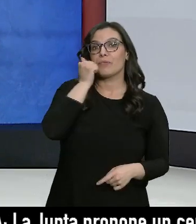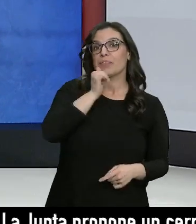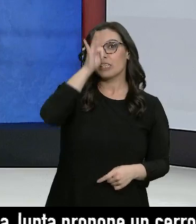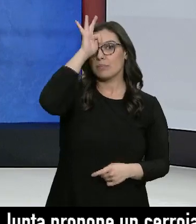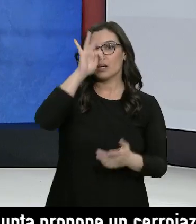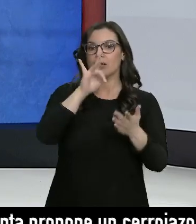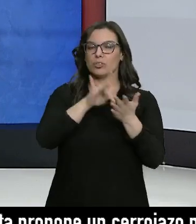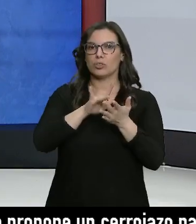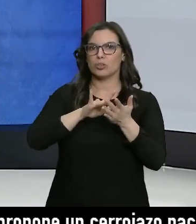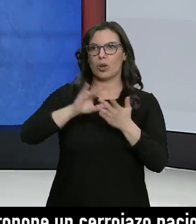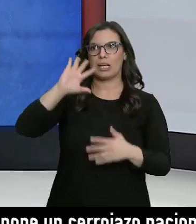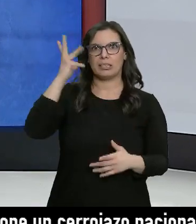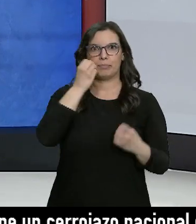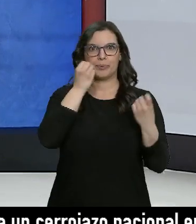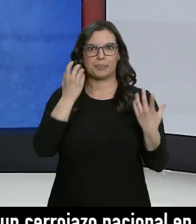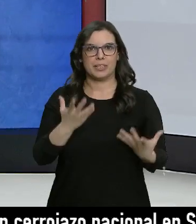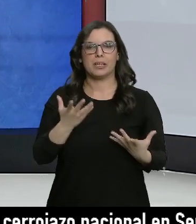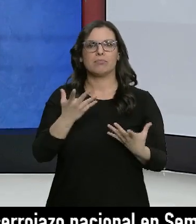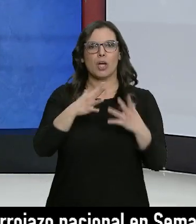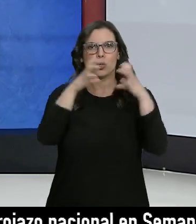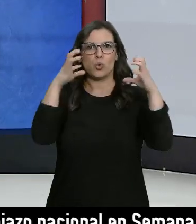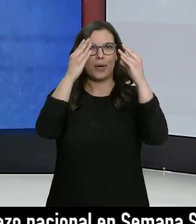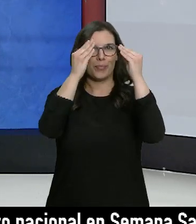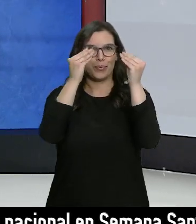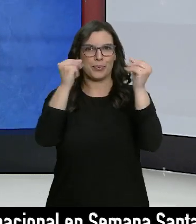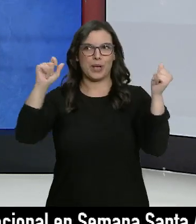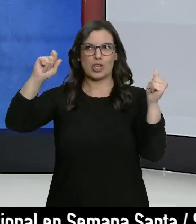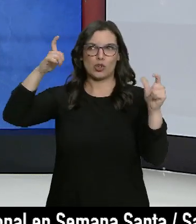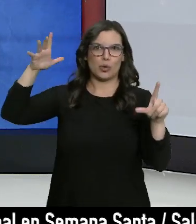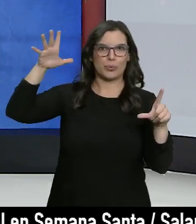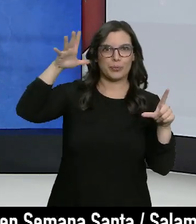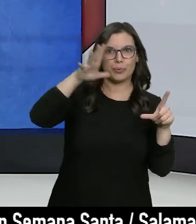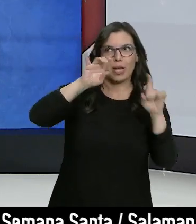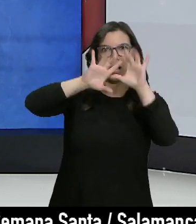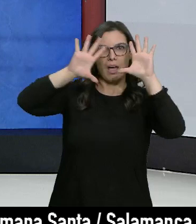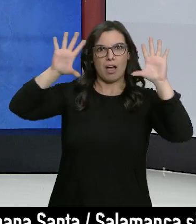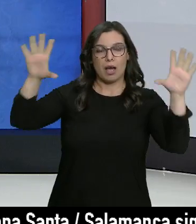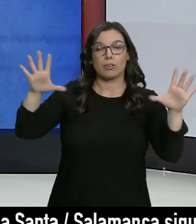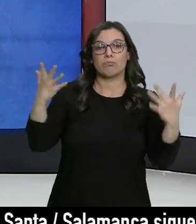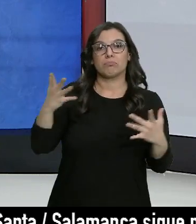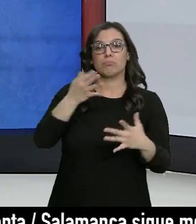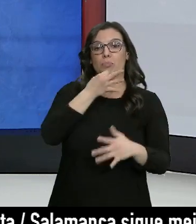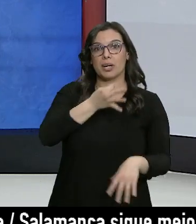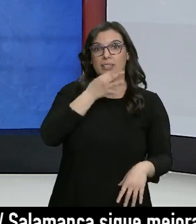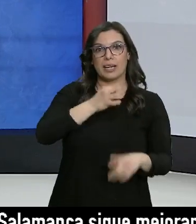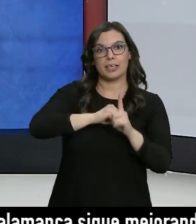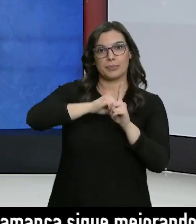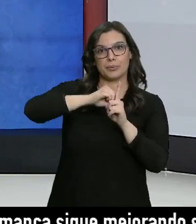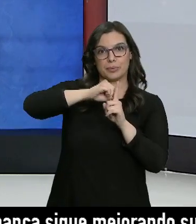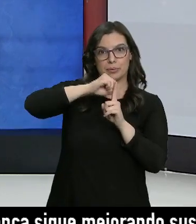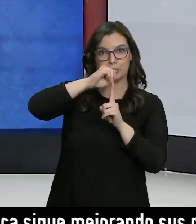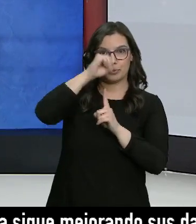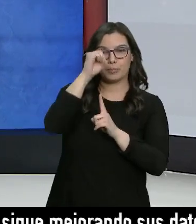el que el anticiclón va a dominar cada vez vamos a tener menos nubes más sol cielos más despejados por lo que por las tardes las temperaturas irán